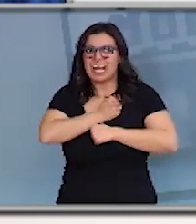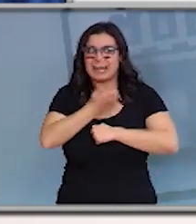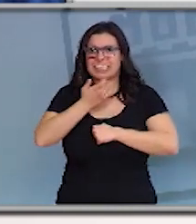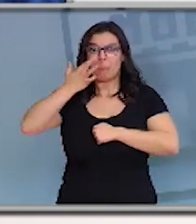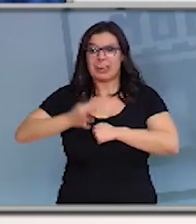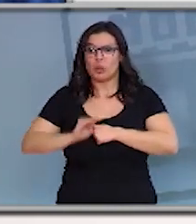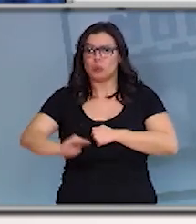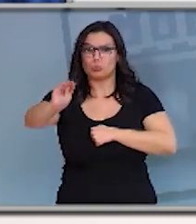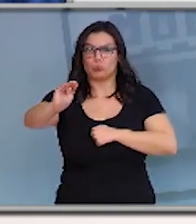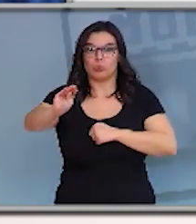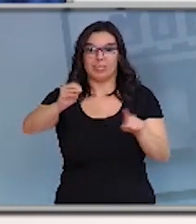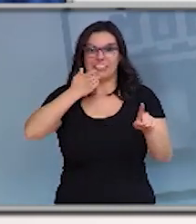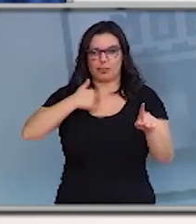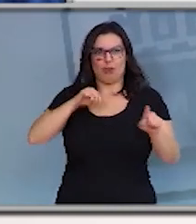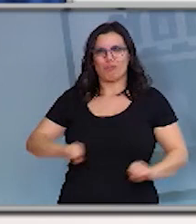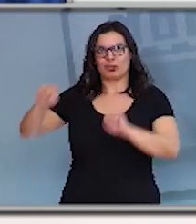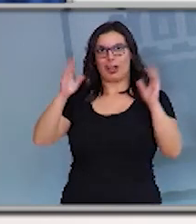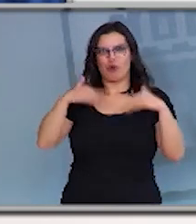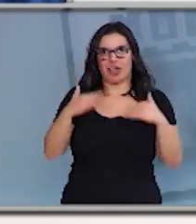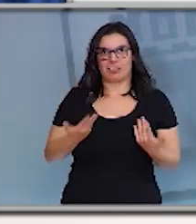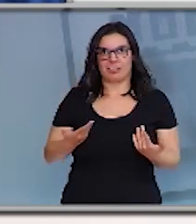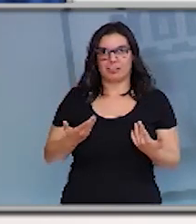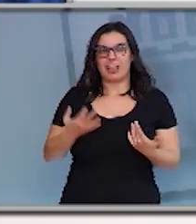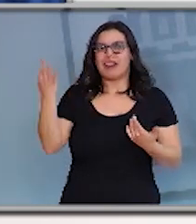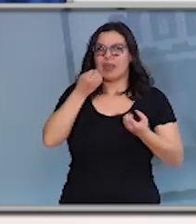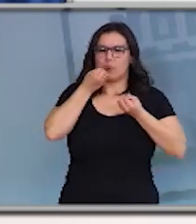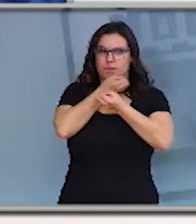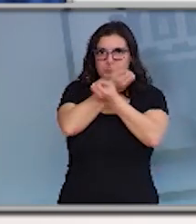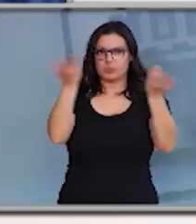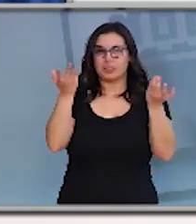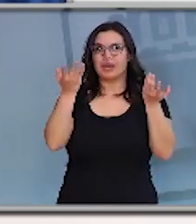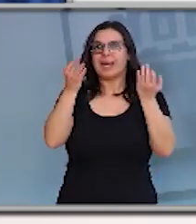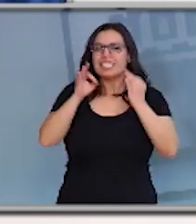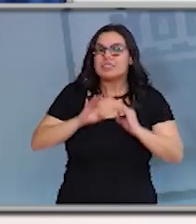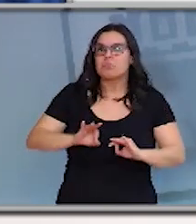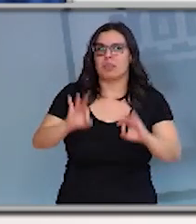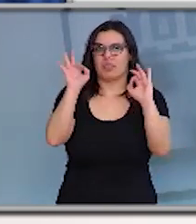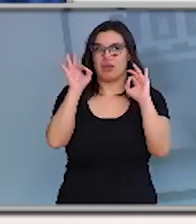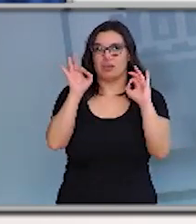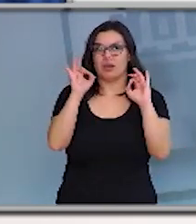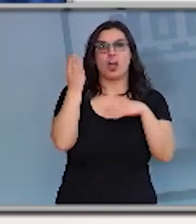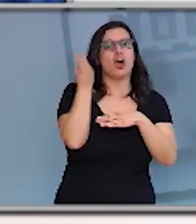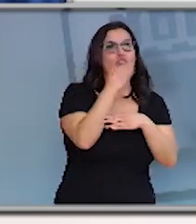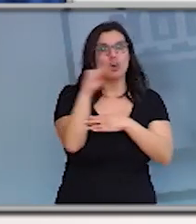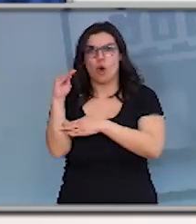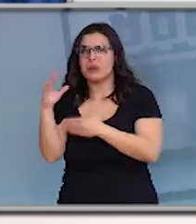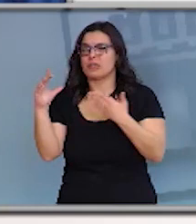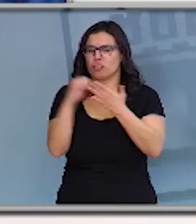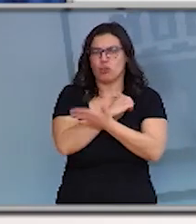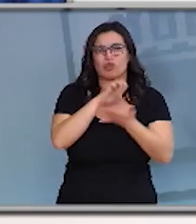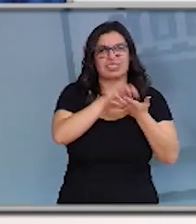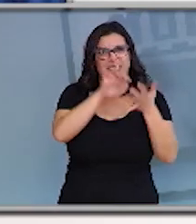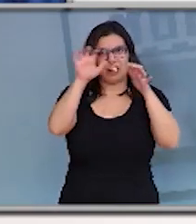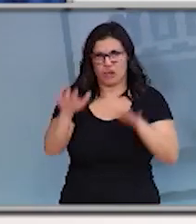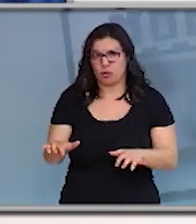debilidad si tú no haces lo correcto quiero mandar un mensaje especial a todos los jóvenes de Castilla y León